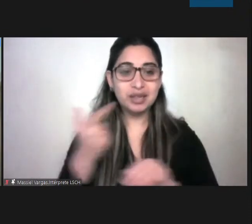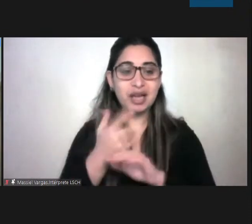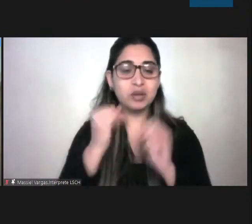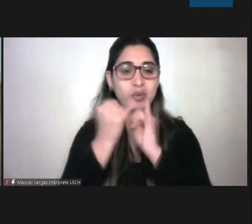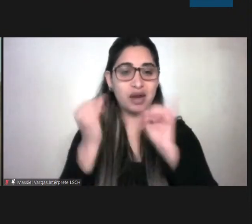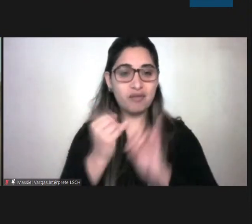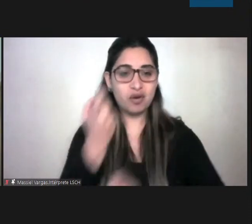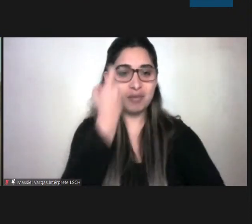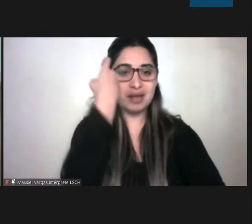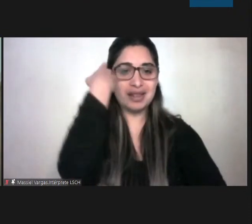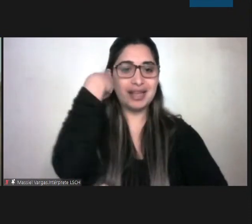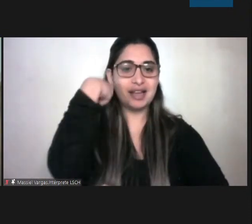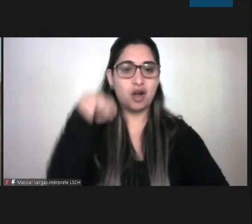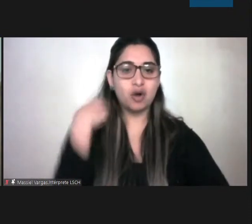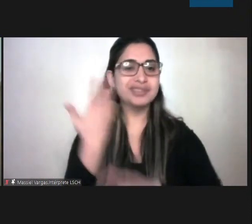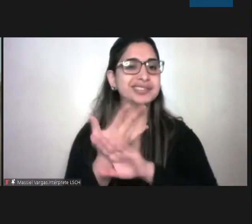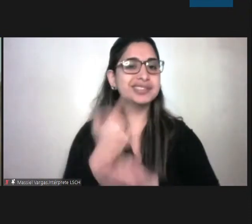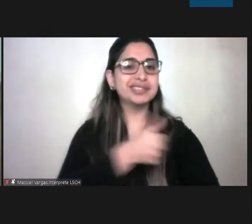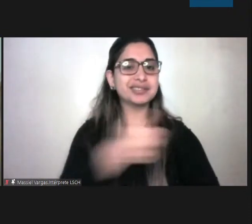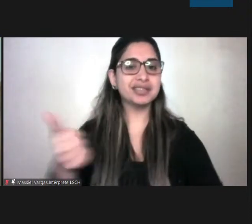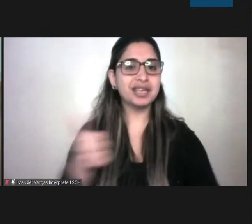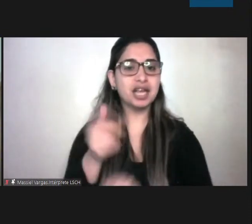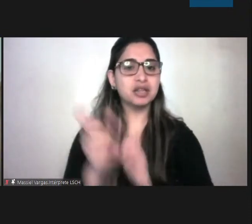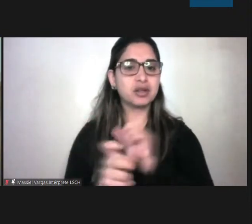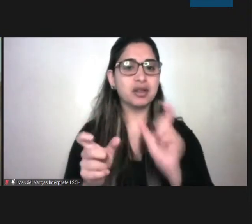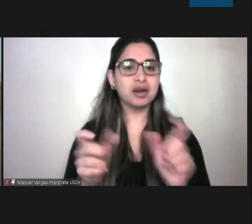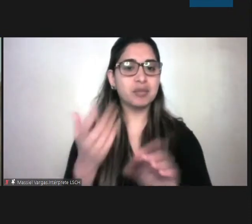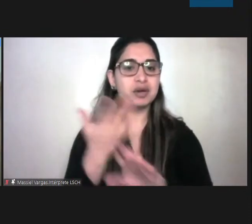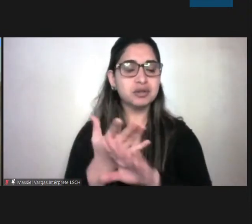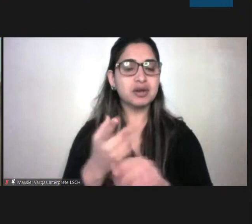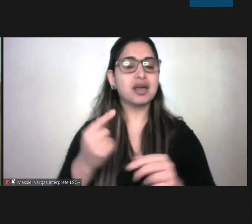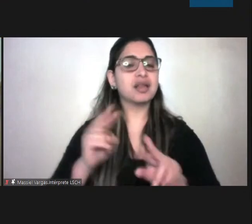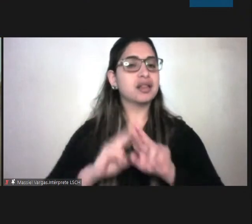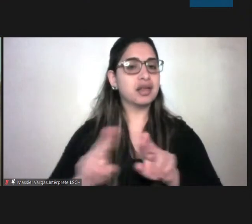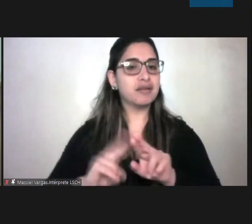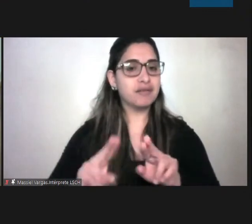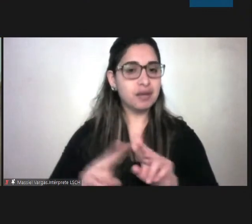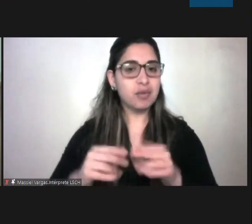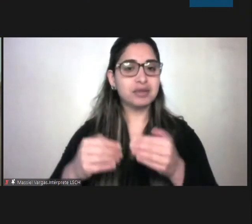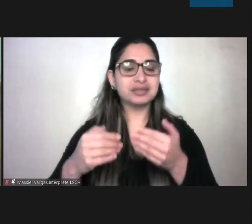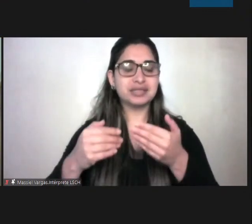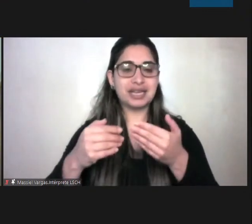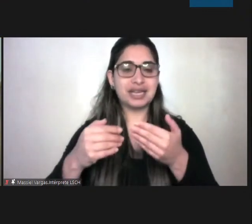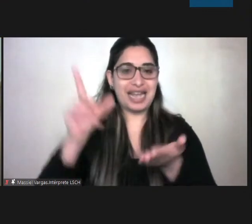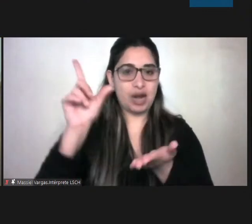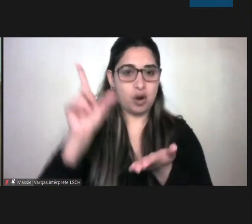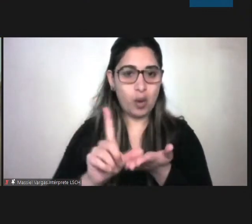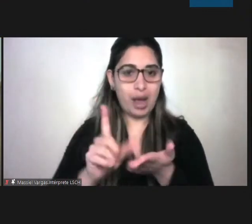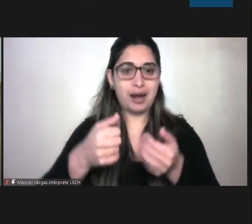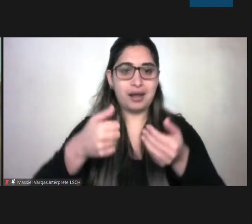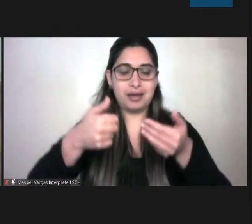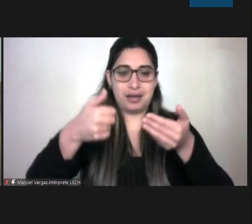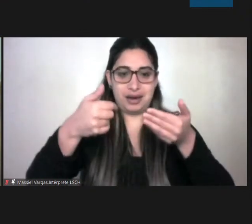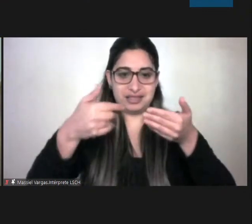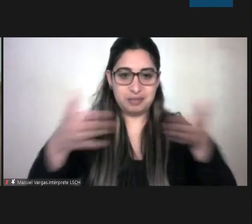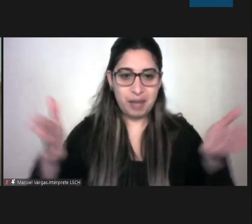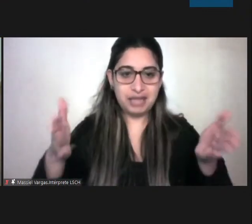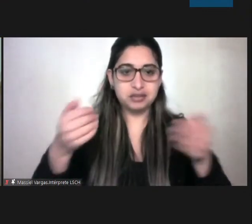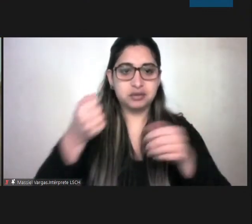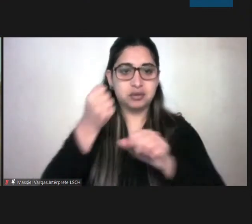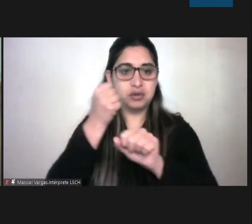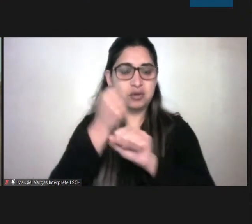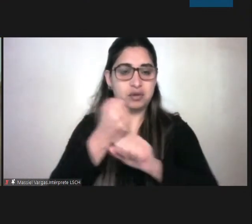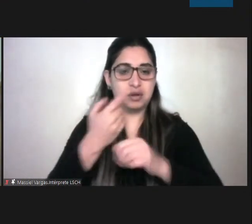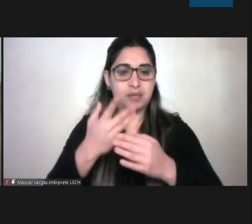conciencia de que todos y todas merecen el espacio el posicionamiento para poder emanciparse